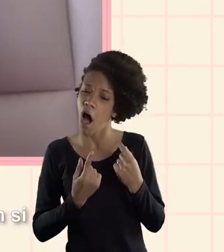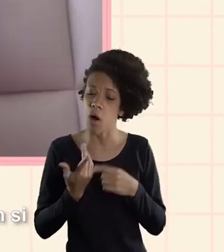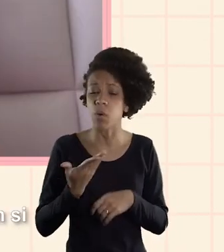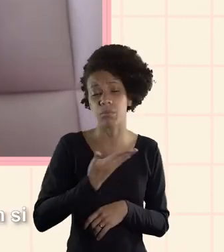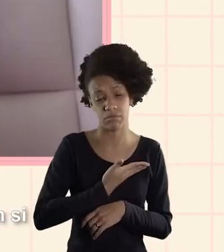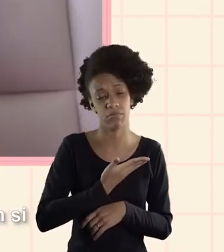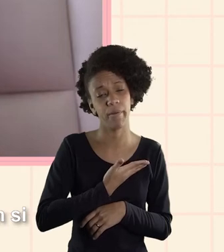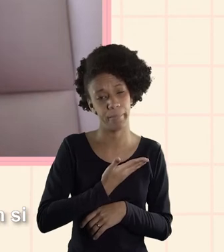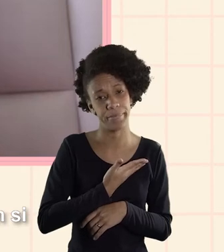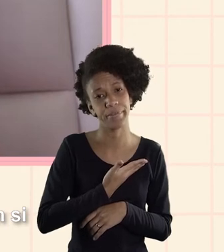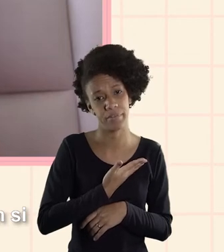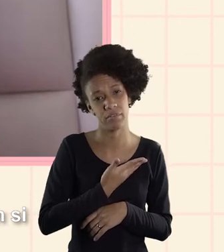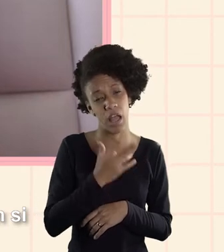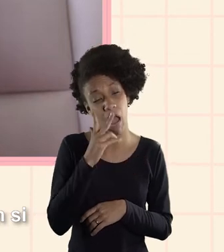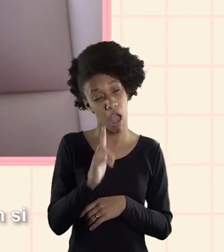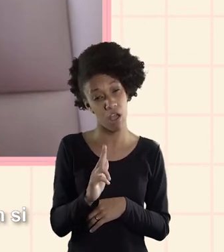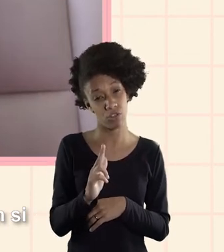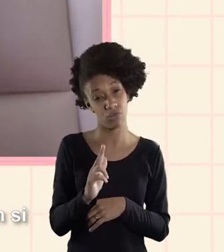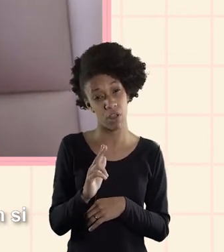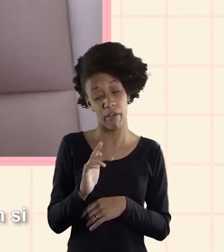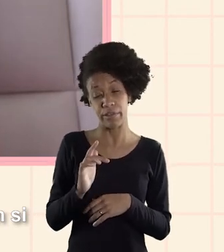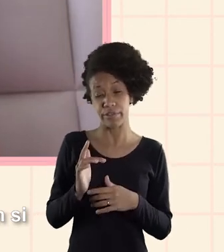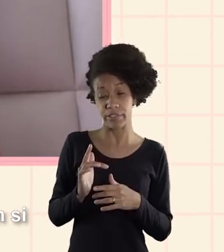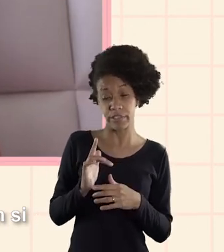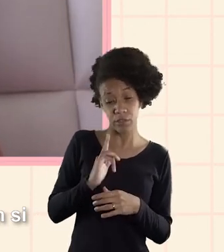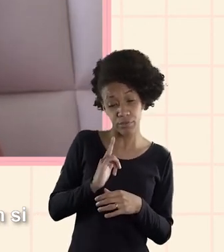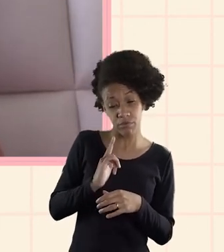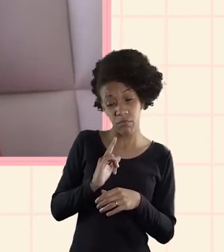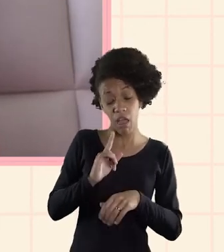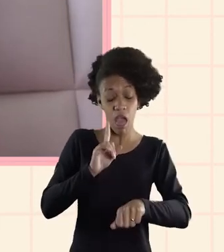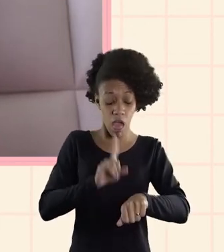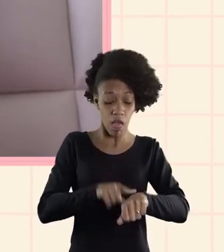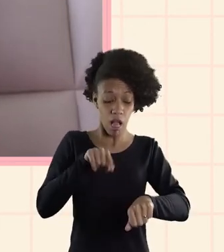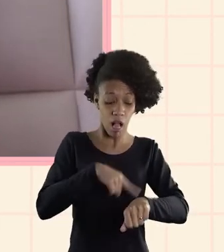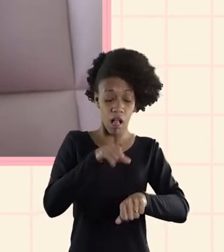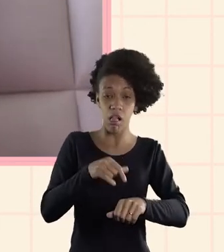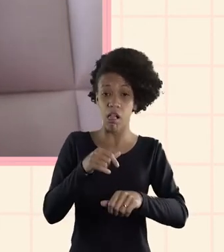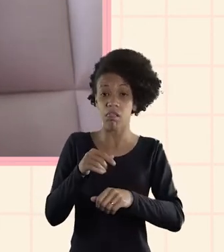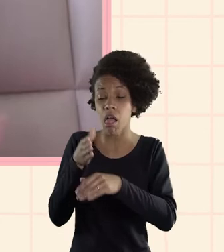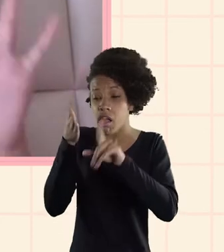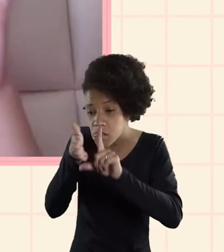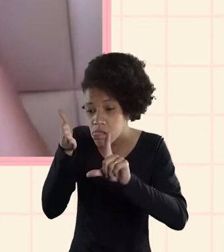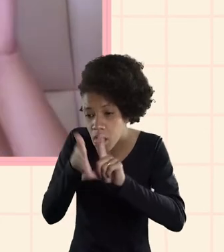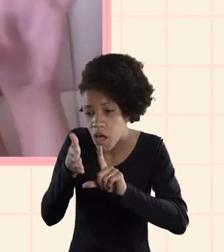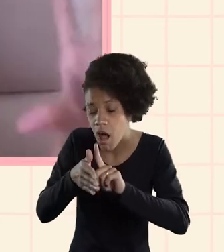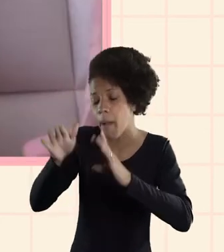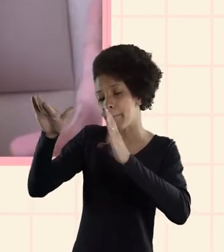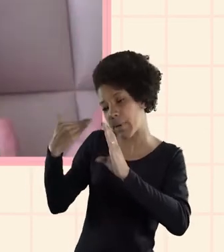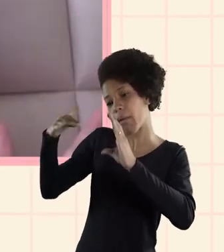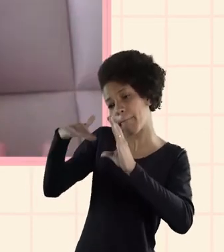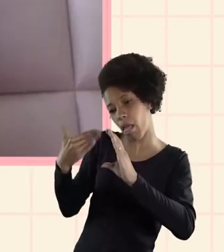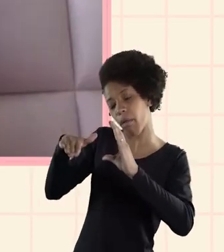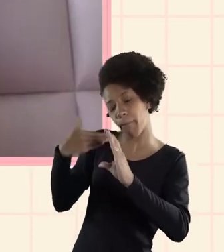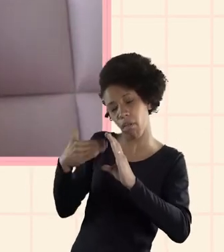No me parecen que son buenas. Bueno, es porque a veces algunas amigas mías crean que yo